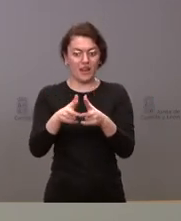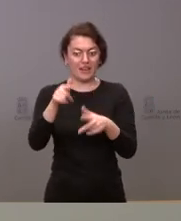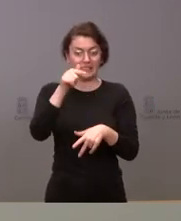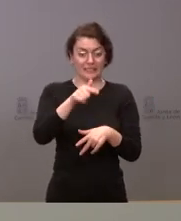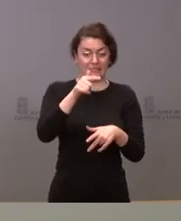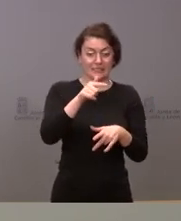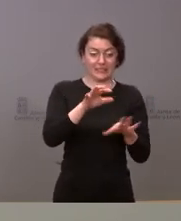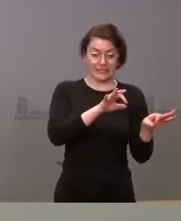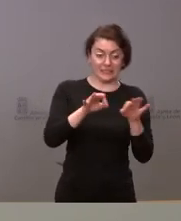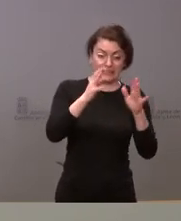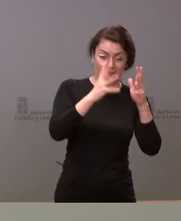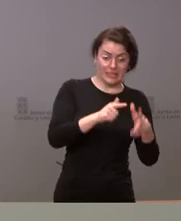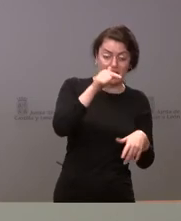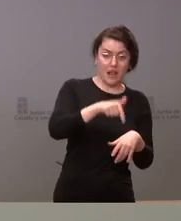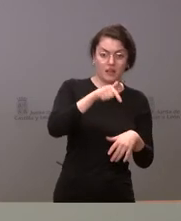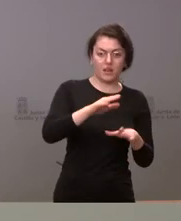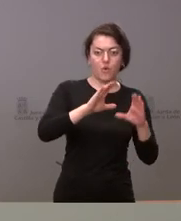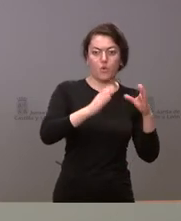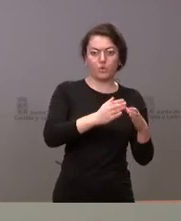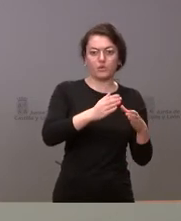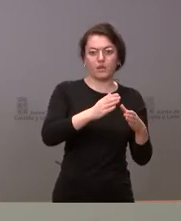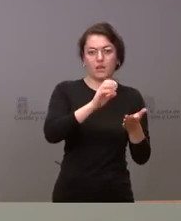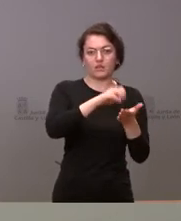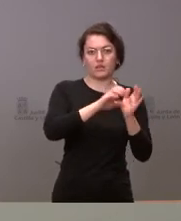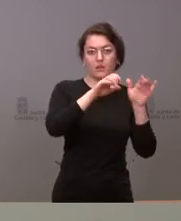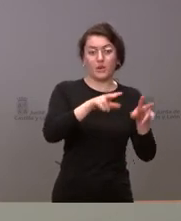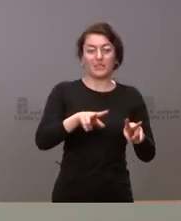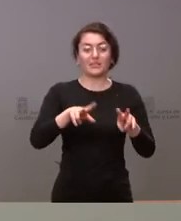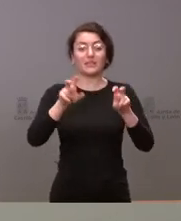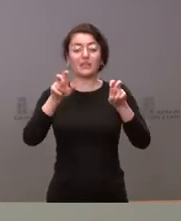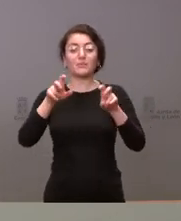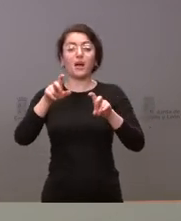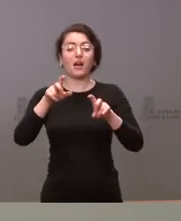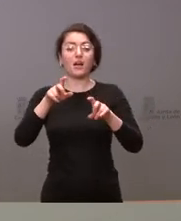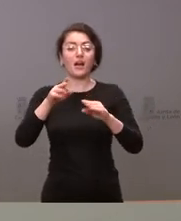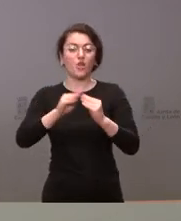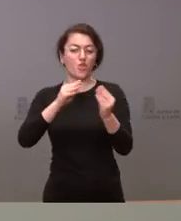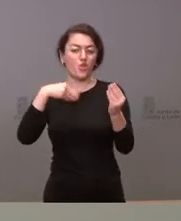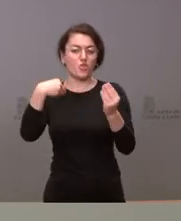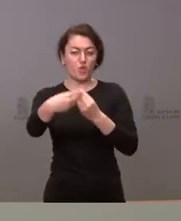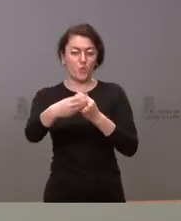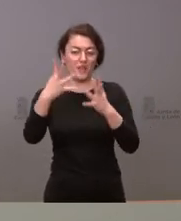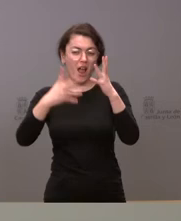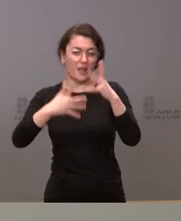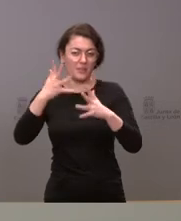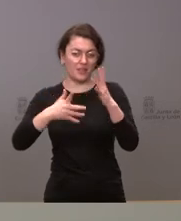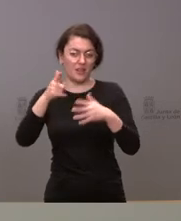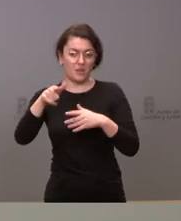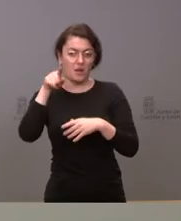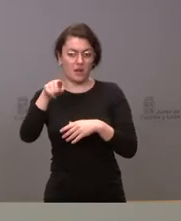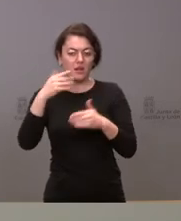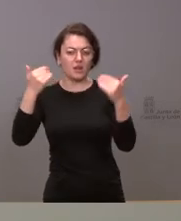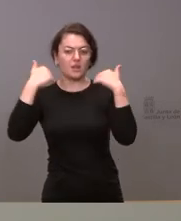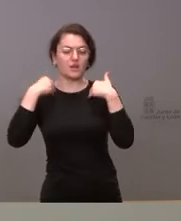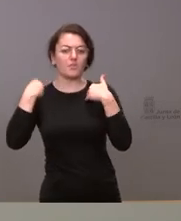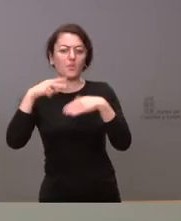Castilla y León el de tramitación de la documentación administrativa correspondiente a ucranianos se elabora desde la delegación del